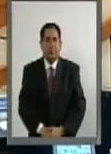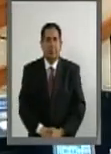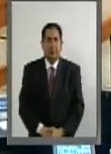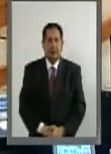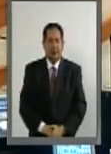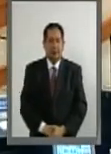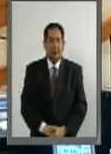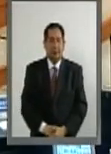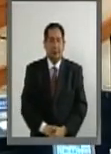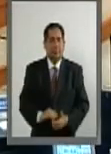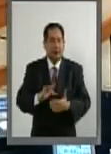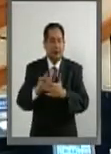Gracias, senadora.